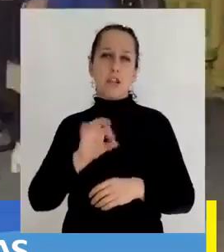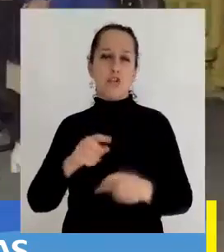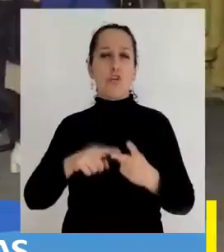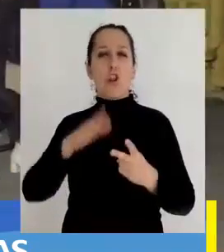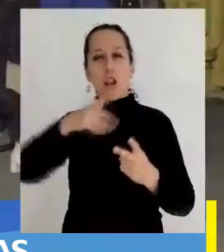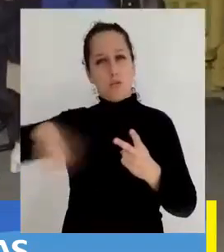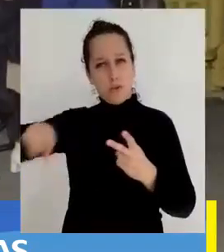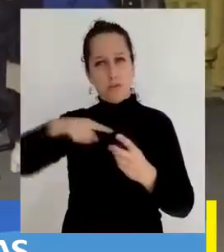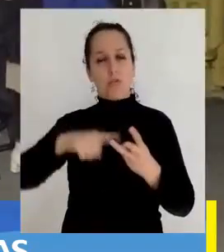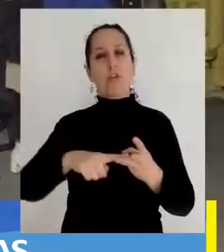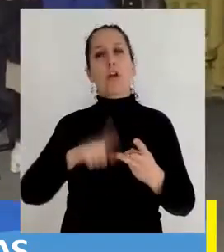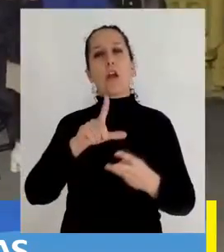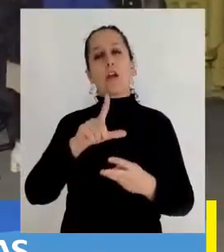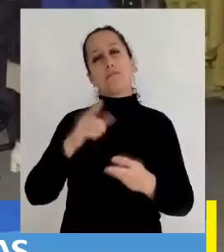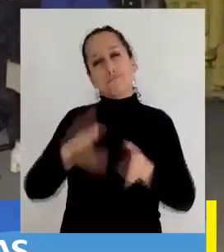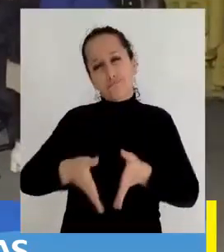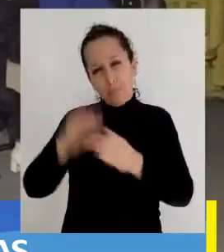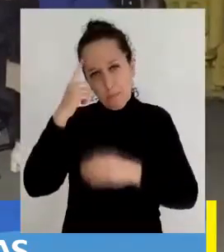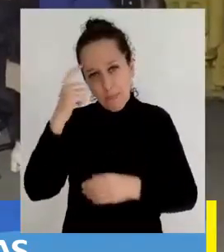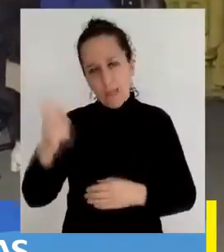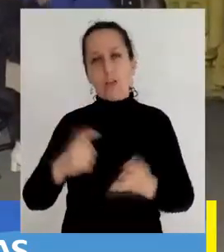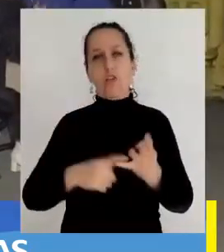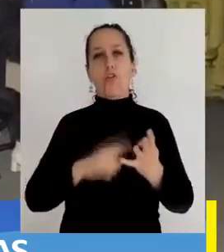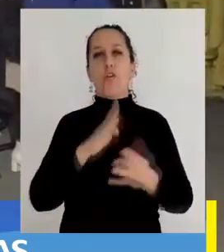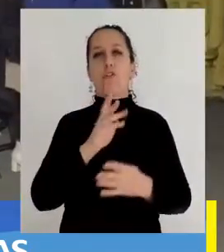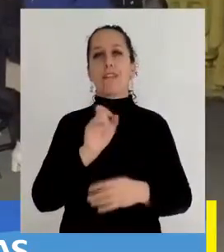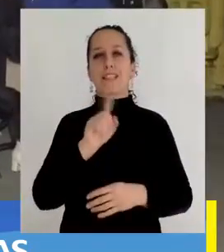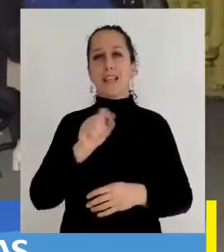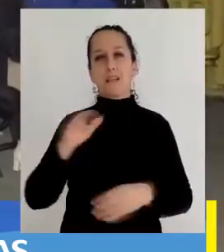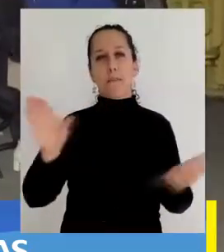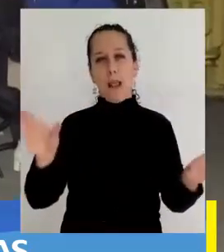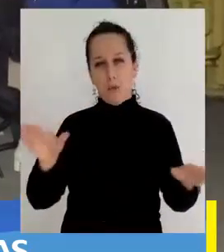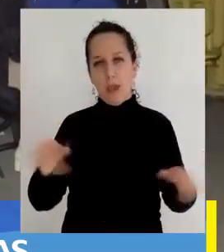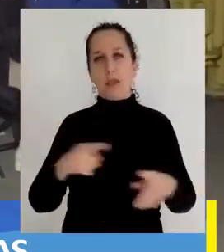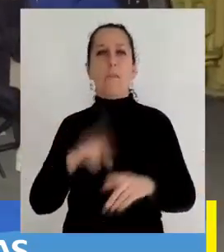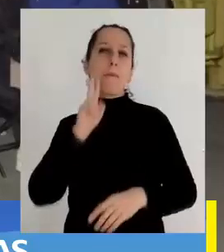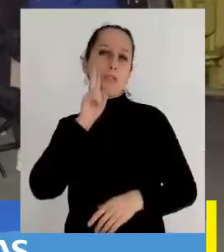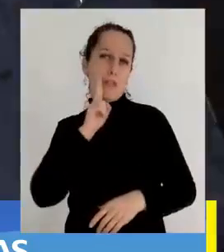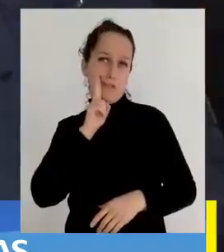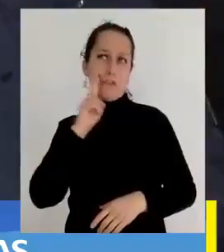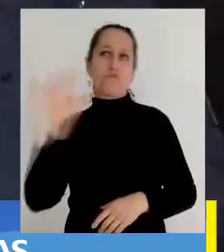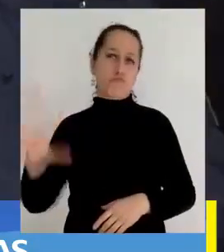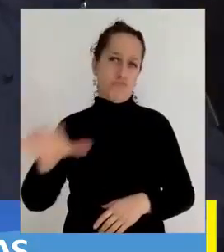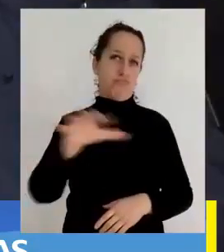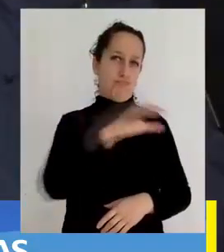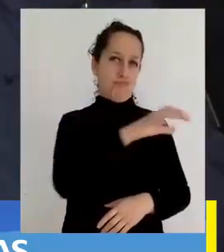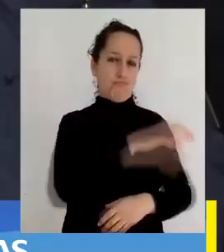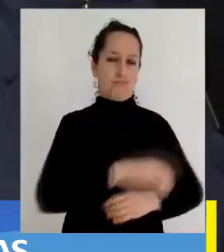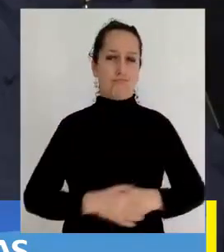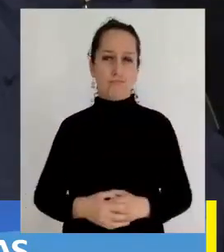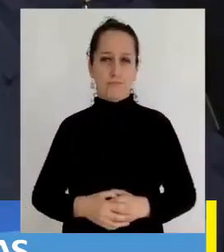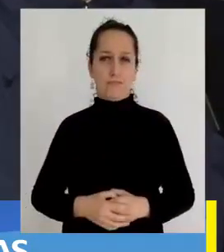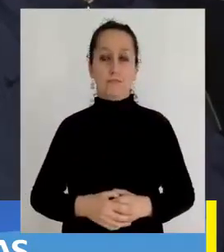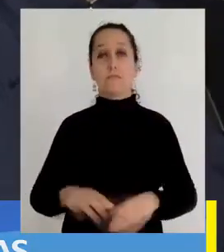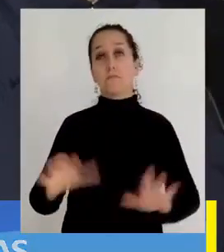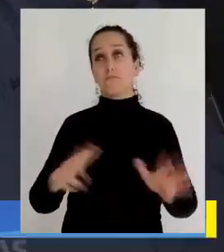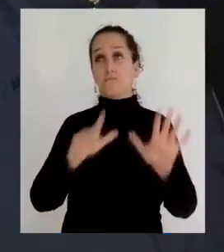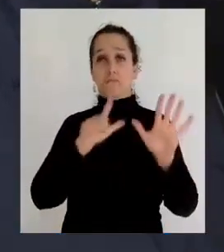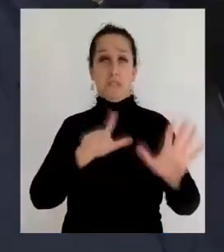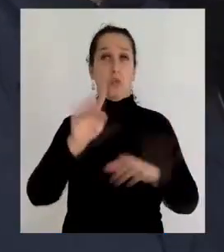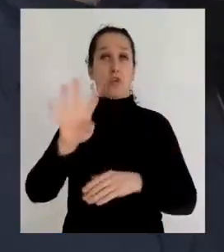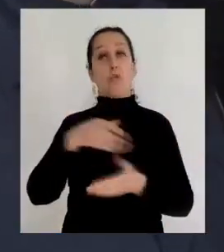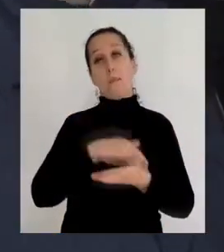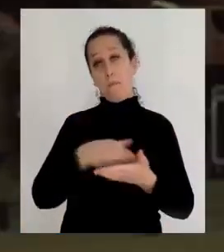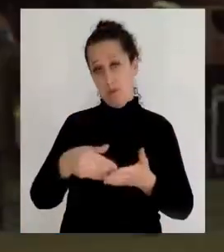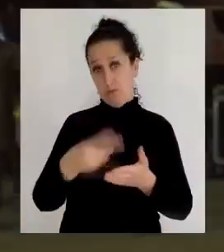Lorenzo Arenas, Los Pensamientos Camino a Penco, Brisas de Palomares y Pedro de Valdivia. Así es, este es un proyecto de un poco más de